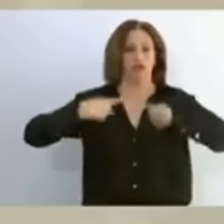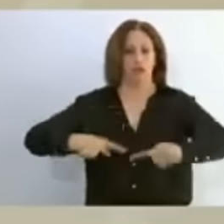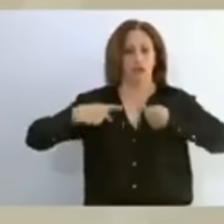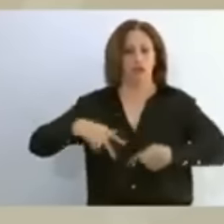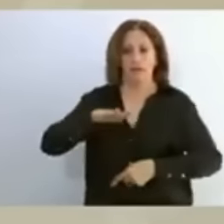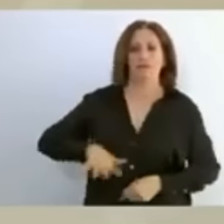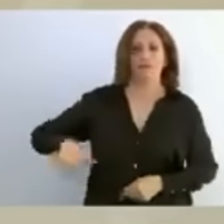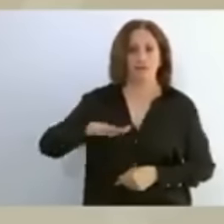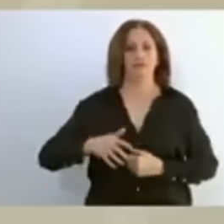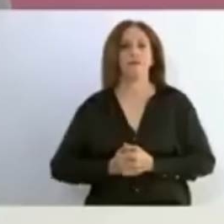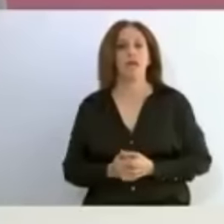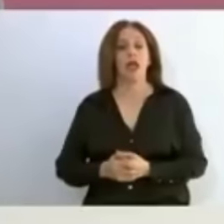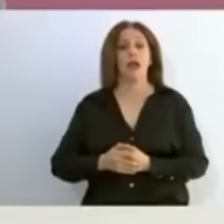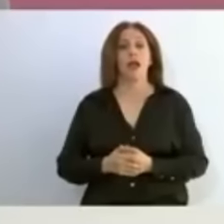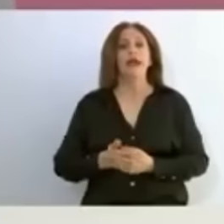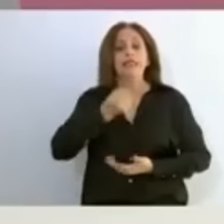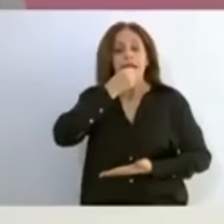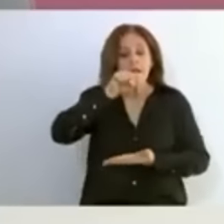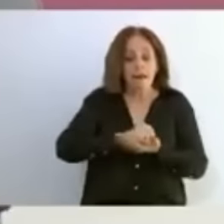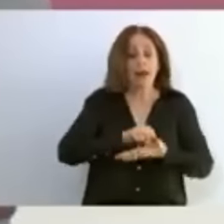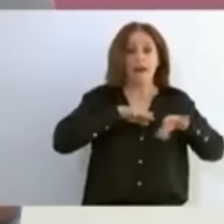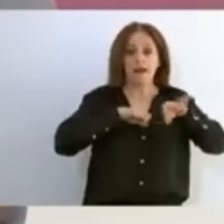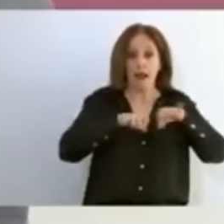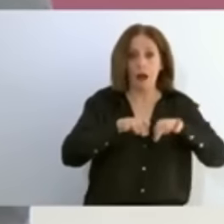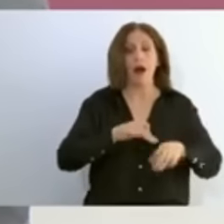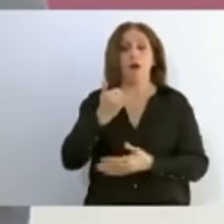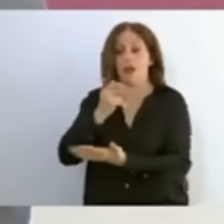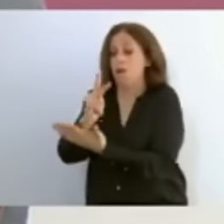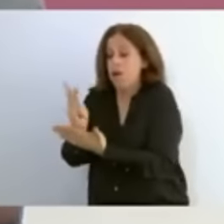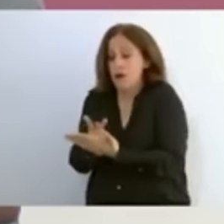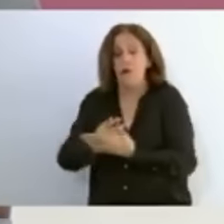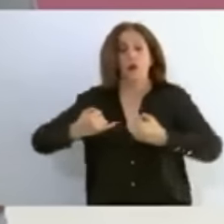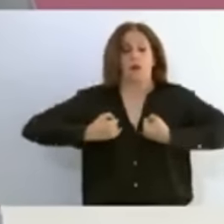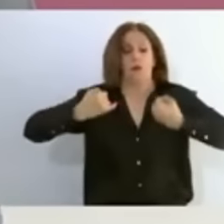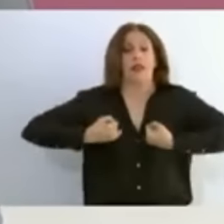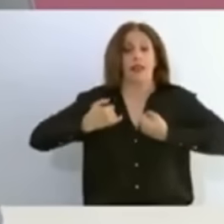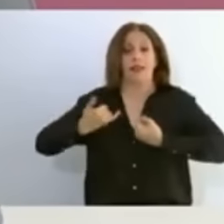de la Secretaría del Trabajo, del programa de Jóvenes Construyendo el Futuro,